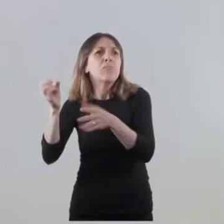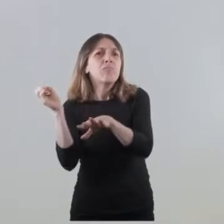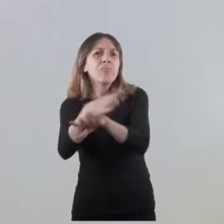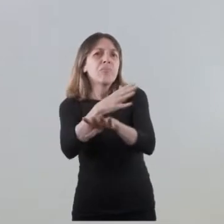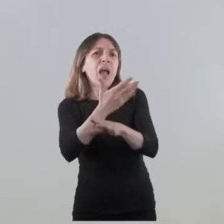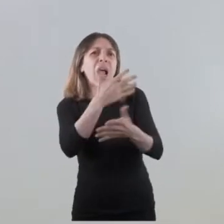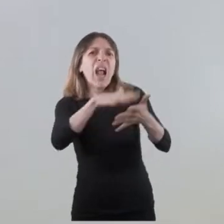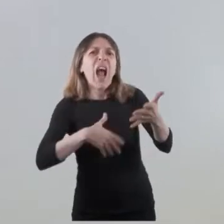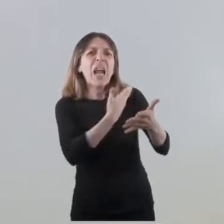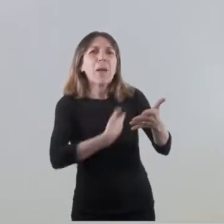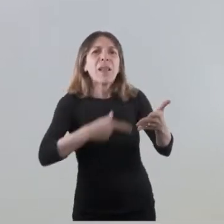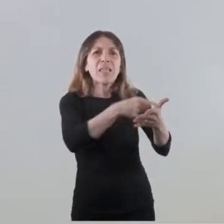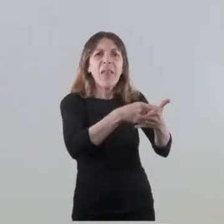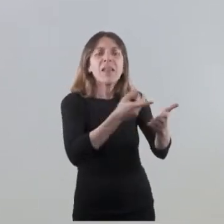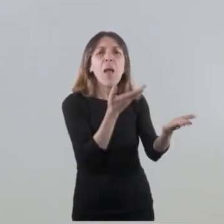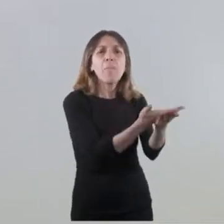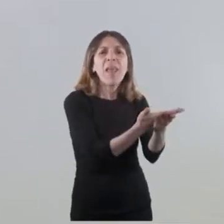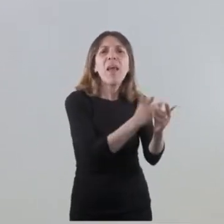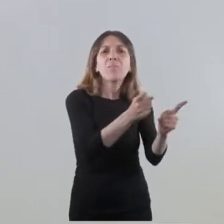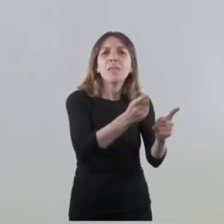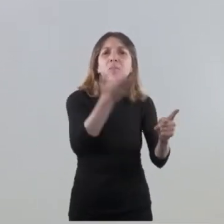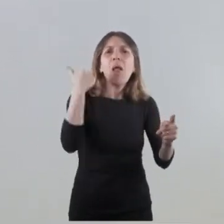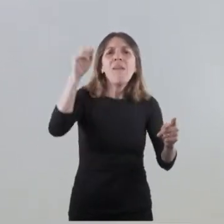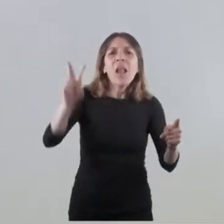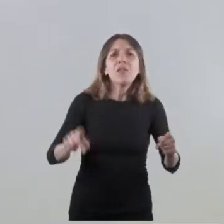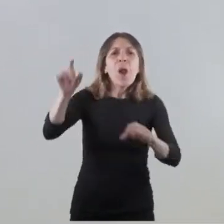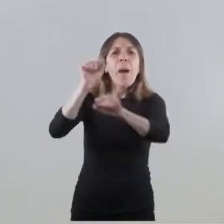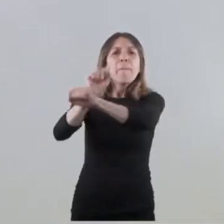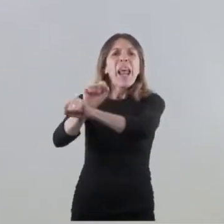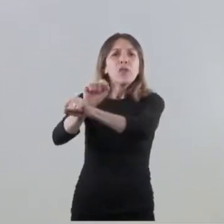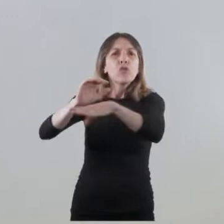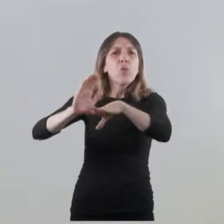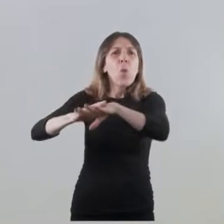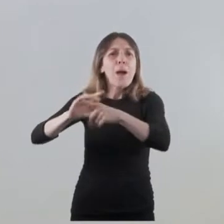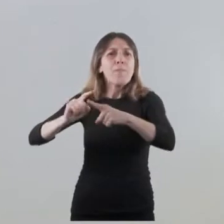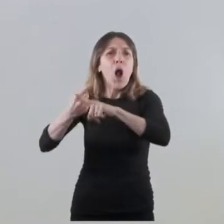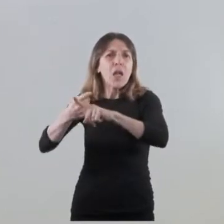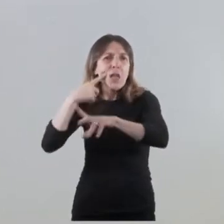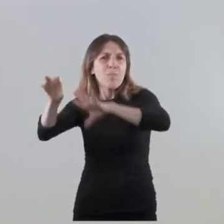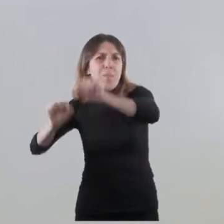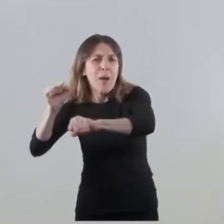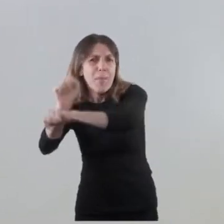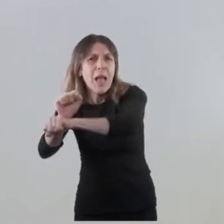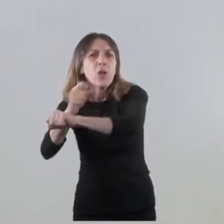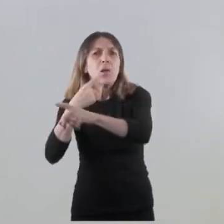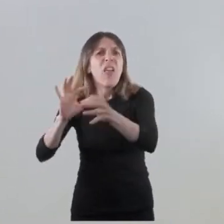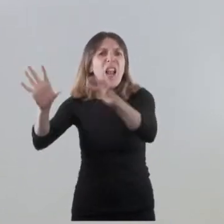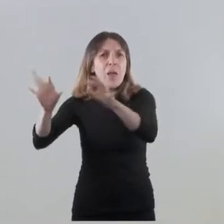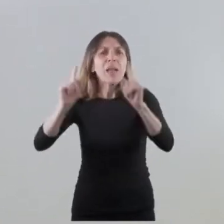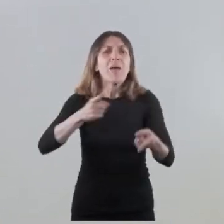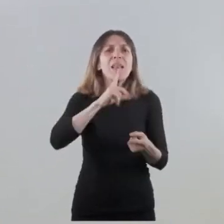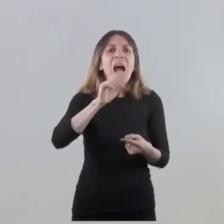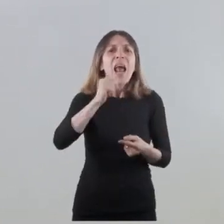le instaron a pedir la liberación de presos políticos en Venezuela, entre ellos quiero mencionar el defensor de derechos humanos Javier